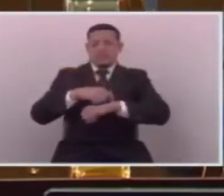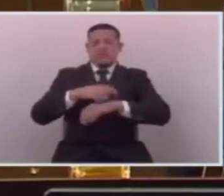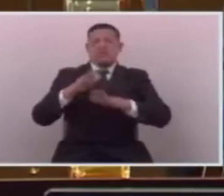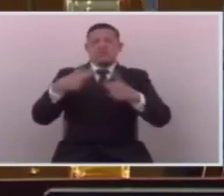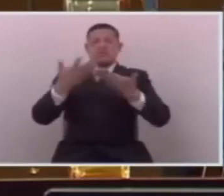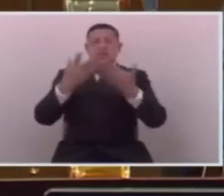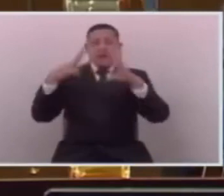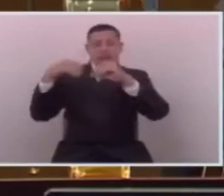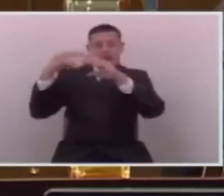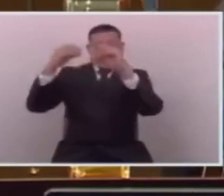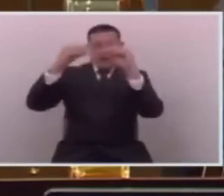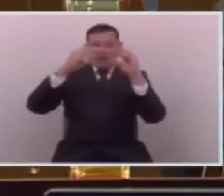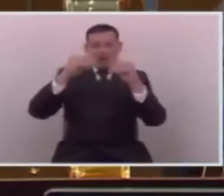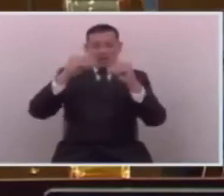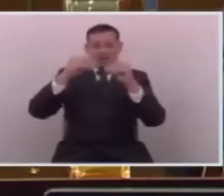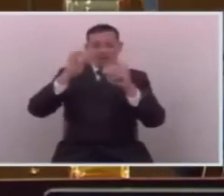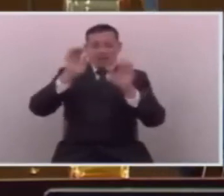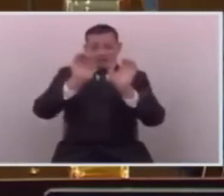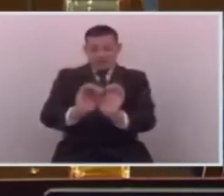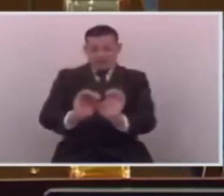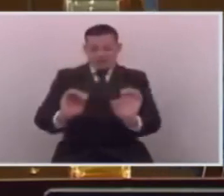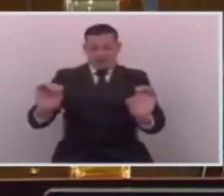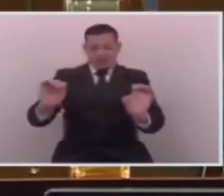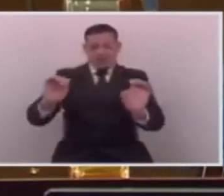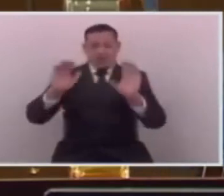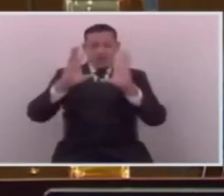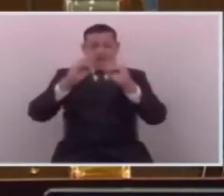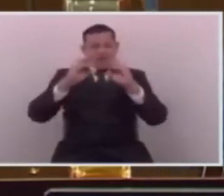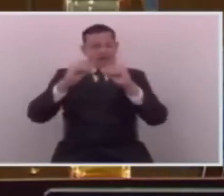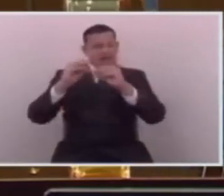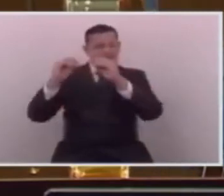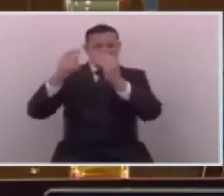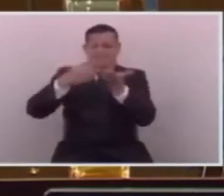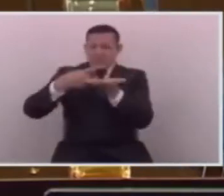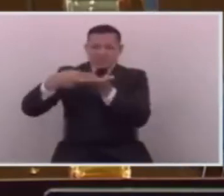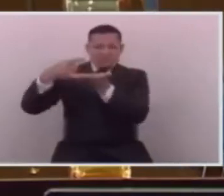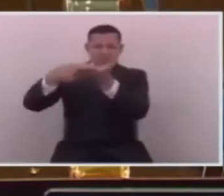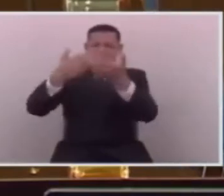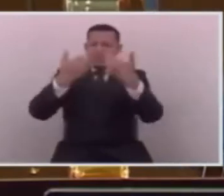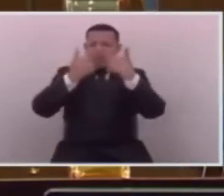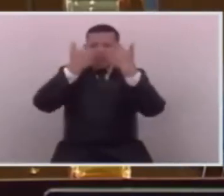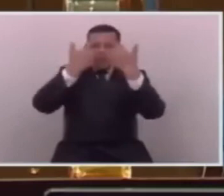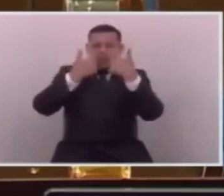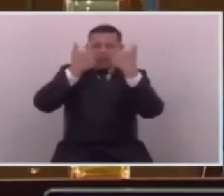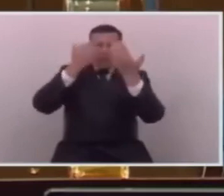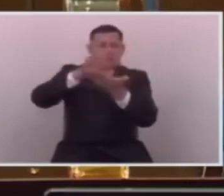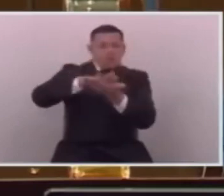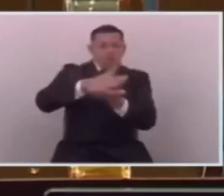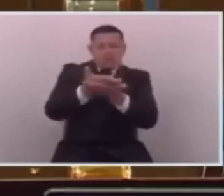que hablen con nuestra infancia, con nuestros niños, con nuestra juventud,